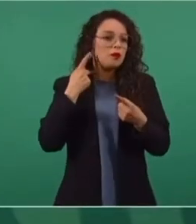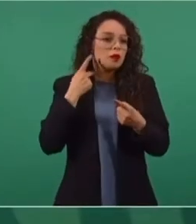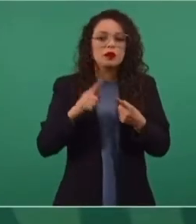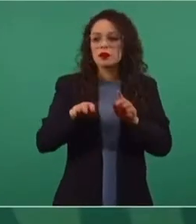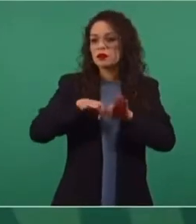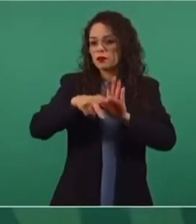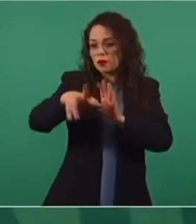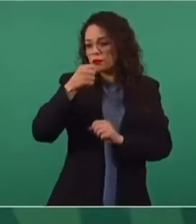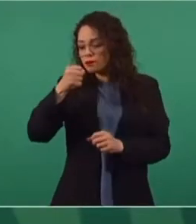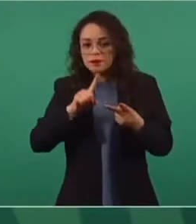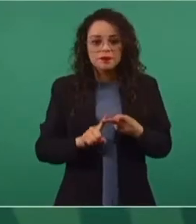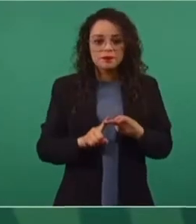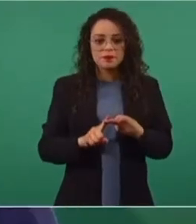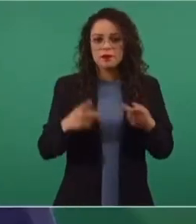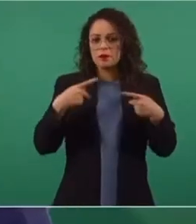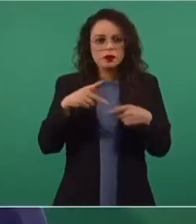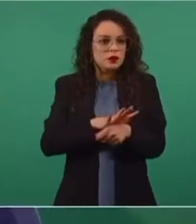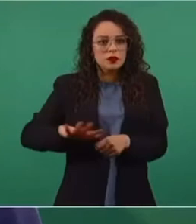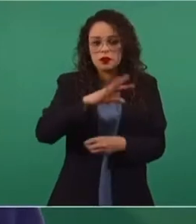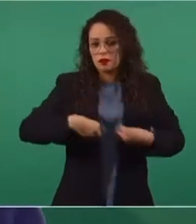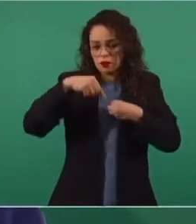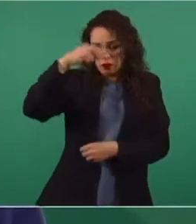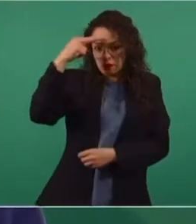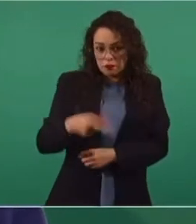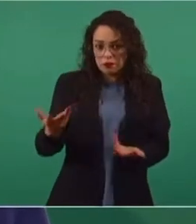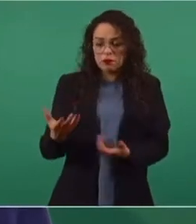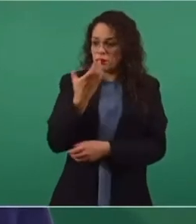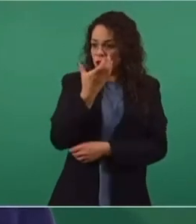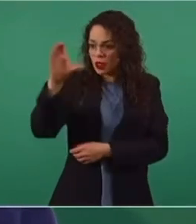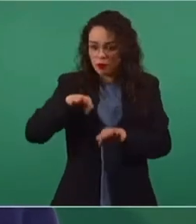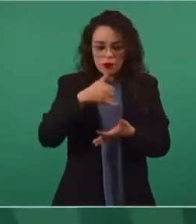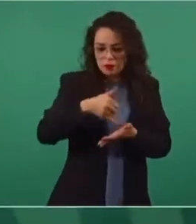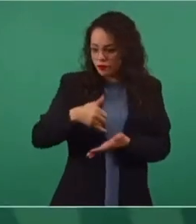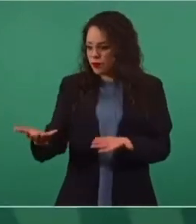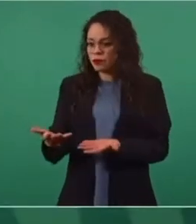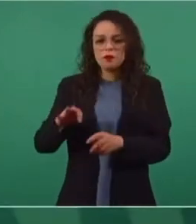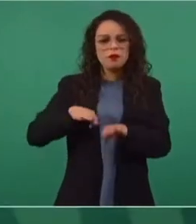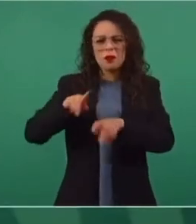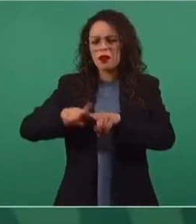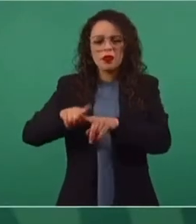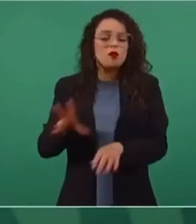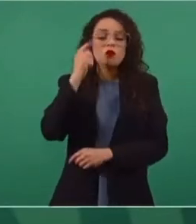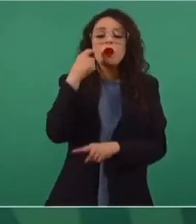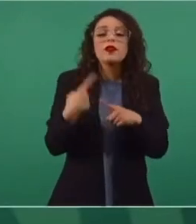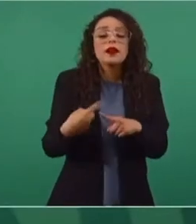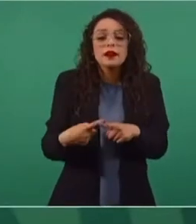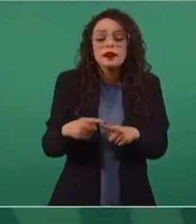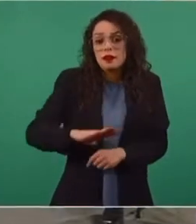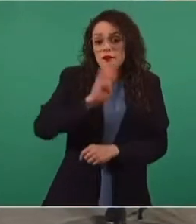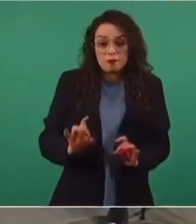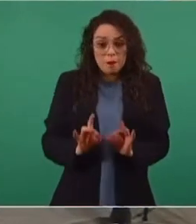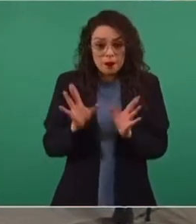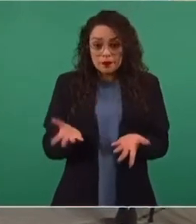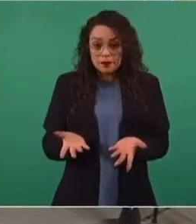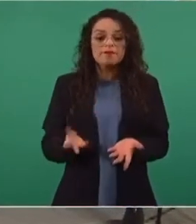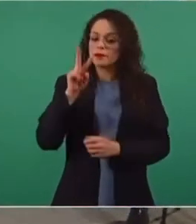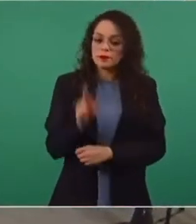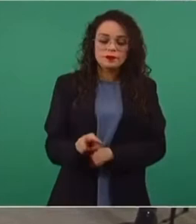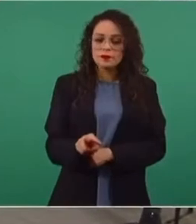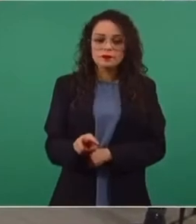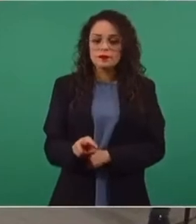periodistas, sean ciudadanos, obreros, campesinos, cualquiera que pierda la vida, pues es una